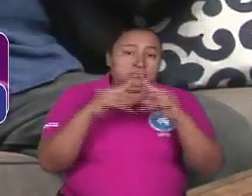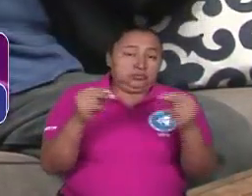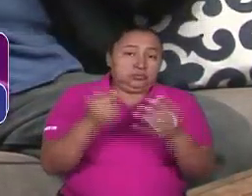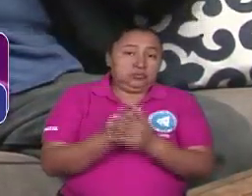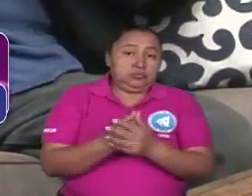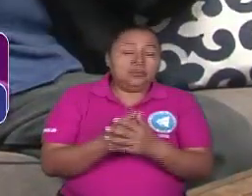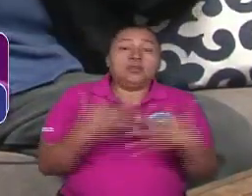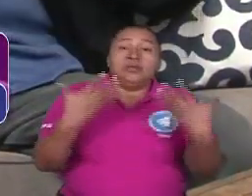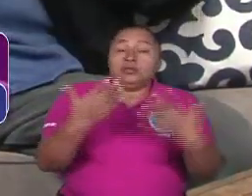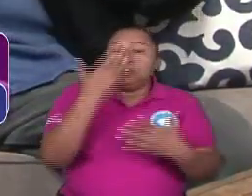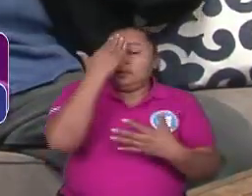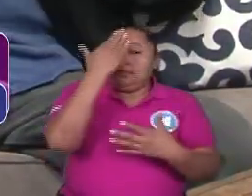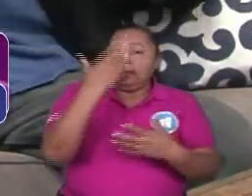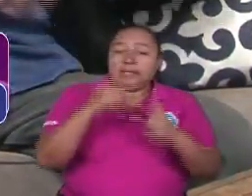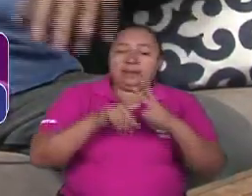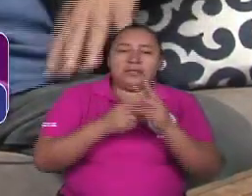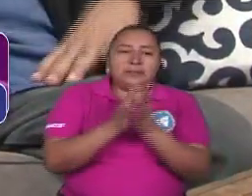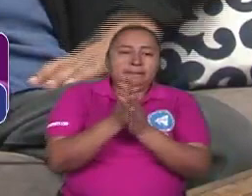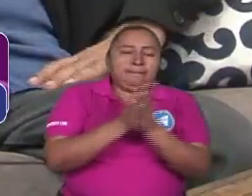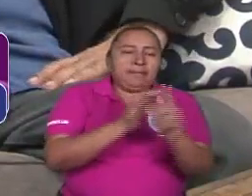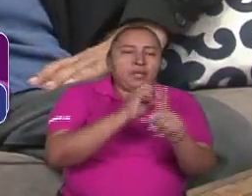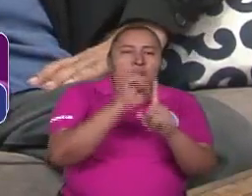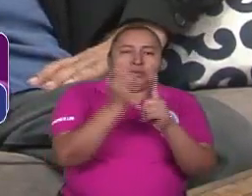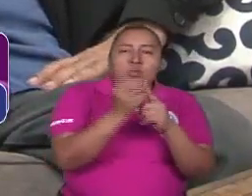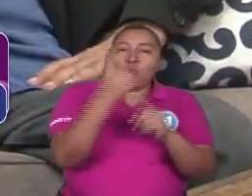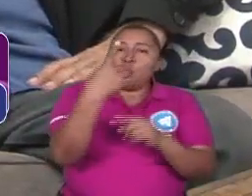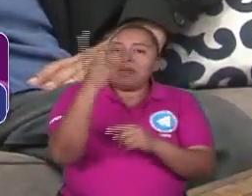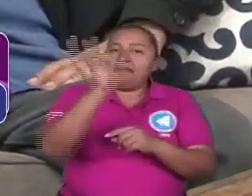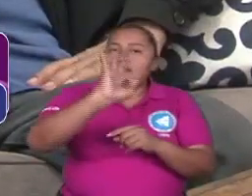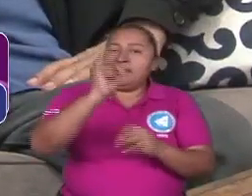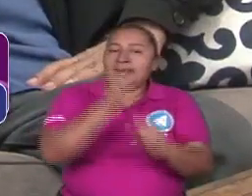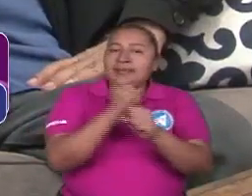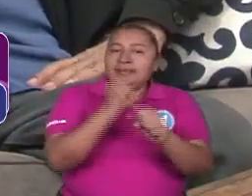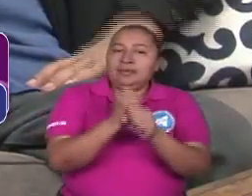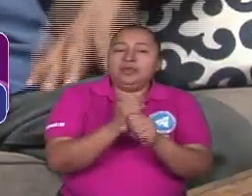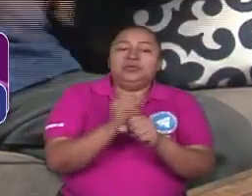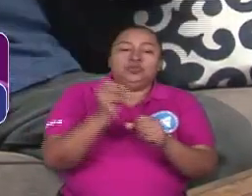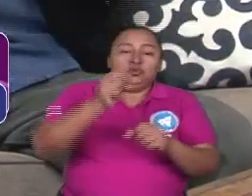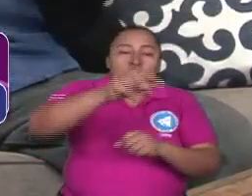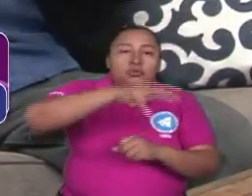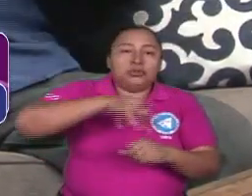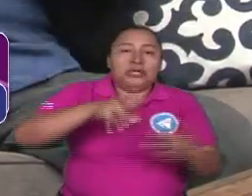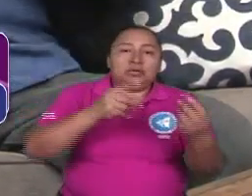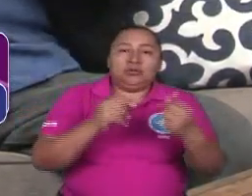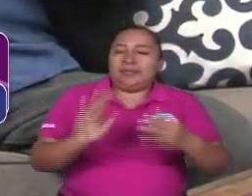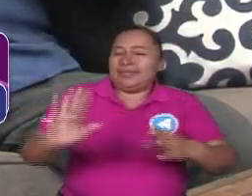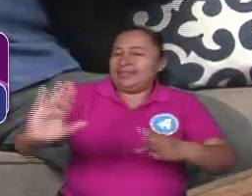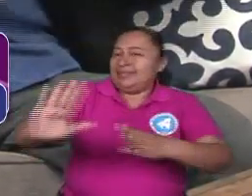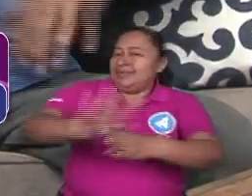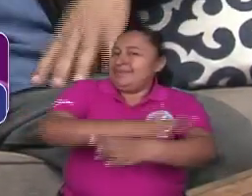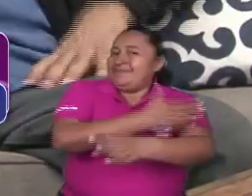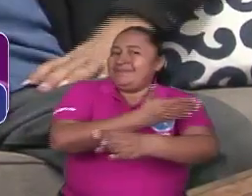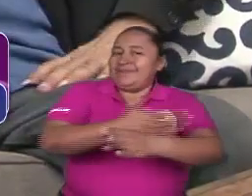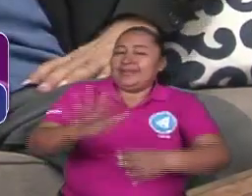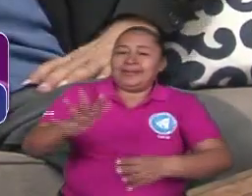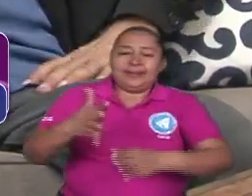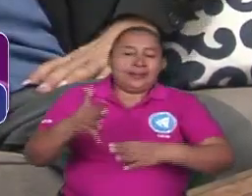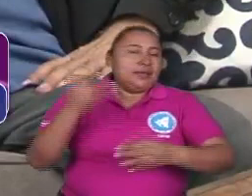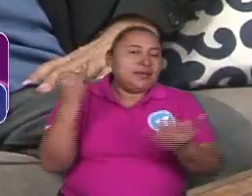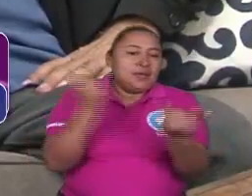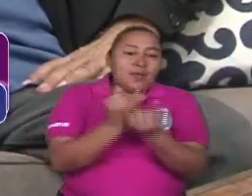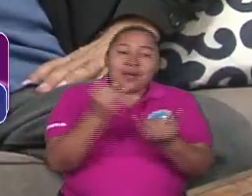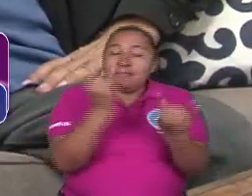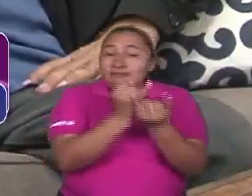el Frente empieza a organizar un modelo social y económico distinto y contrapuesto al viejo modelo, un viejo modelo